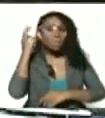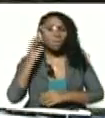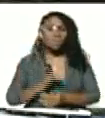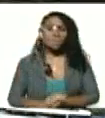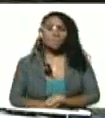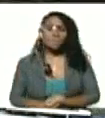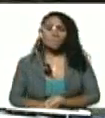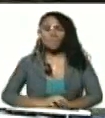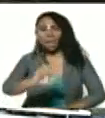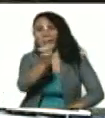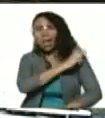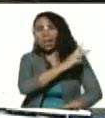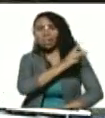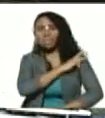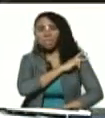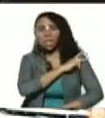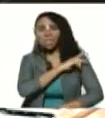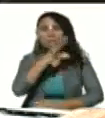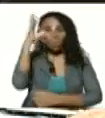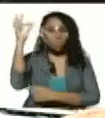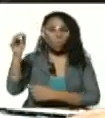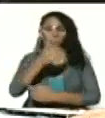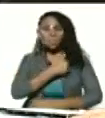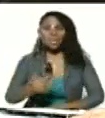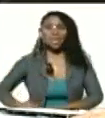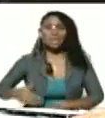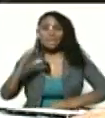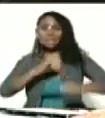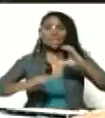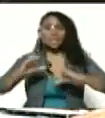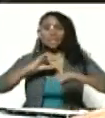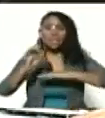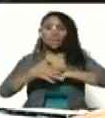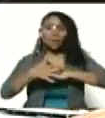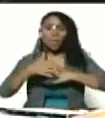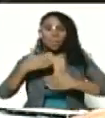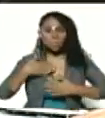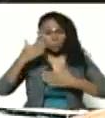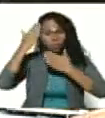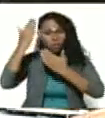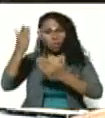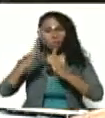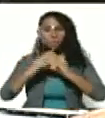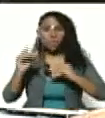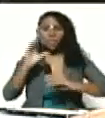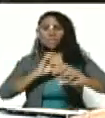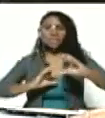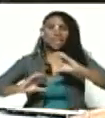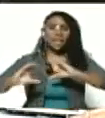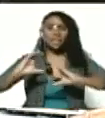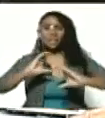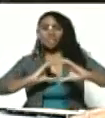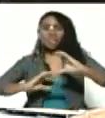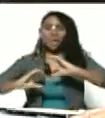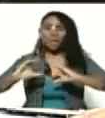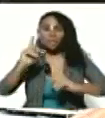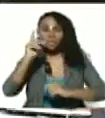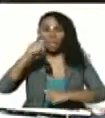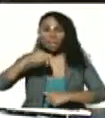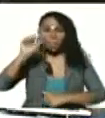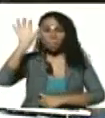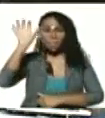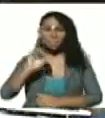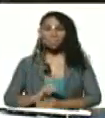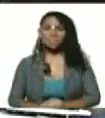Jefa del Consejo Presidencial de Ciencia y Tecnología. Mi saludo a todos los científicos, científicas del país.